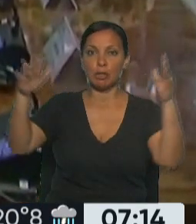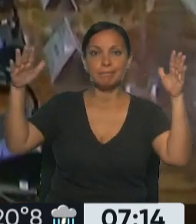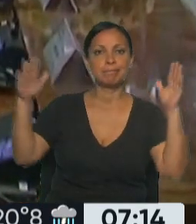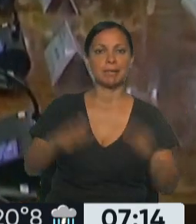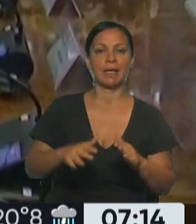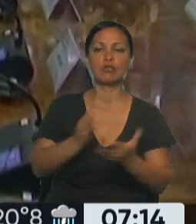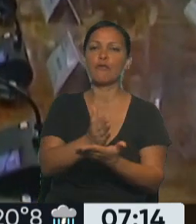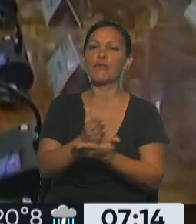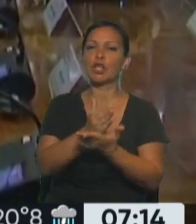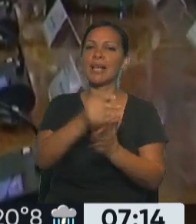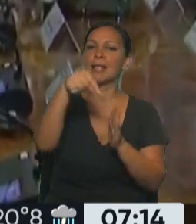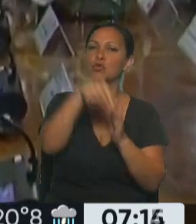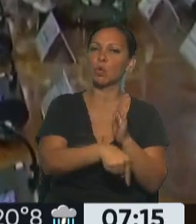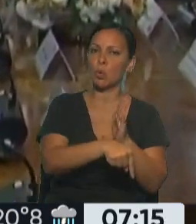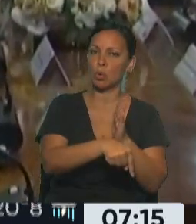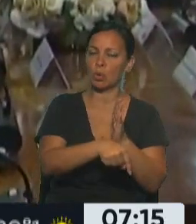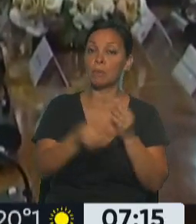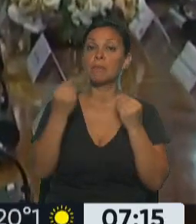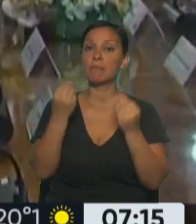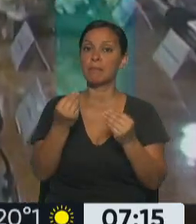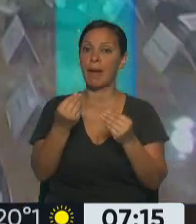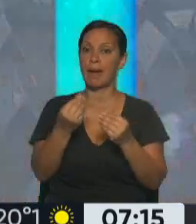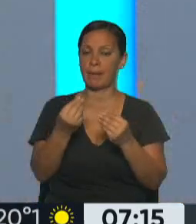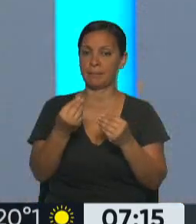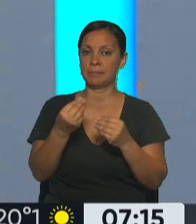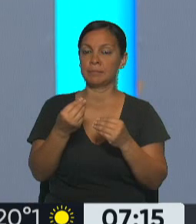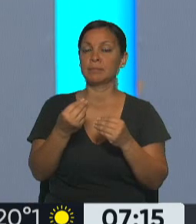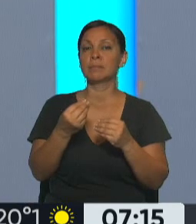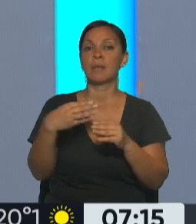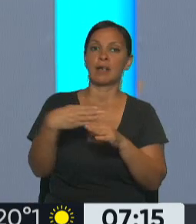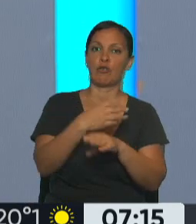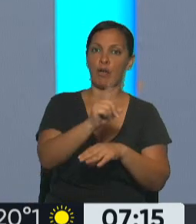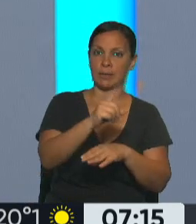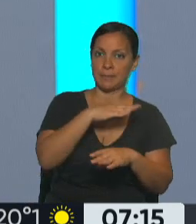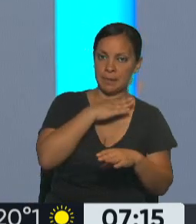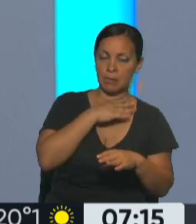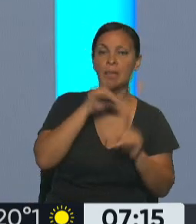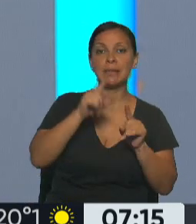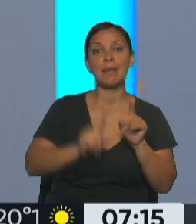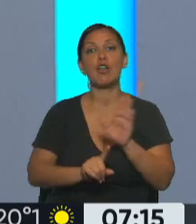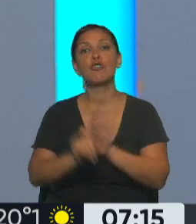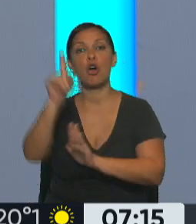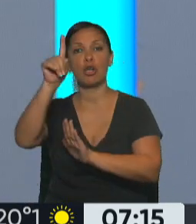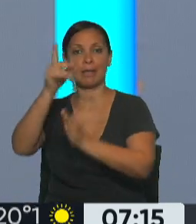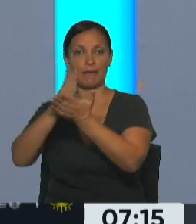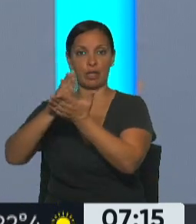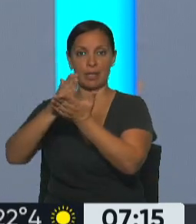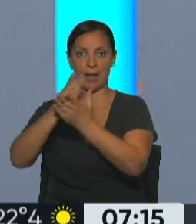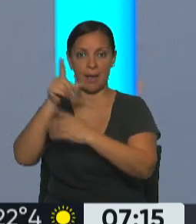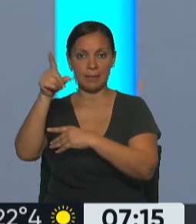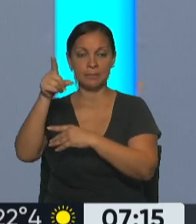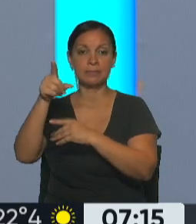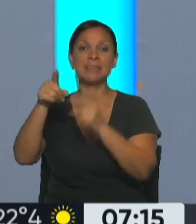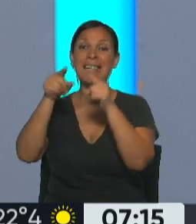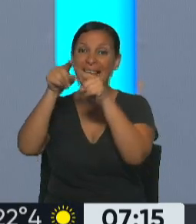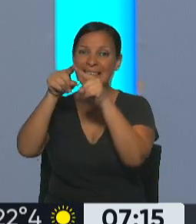México, o sea, para que no entren a México, y después en la frontera norte, por supuesto, aumentar los controles. La frontera norte es directamente la